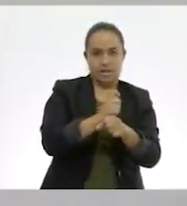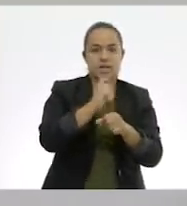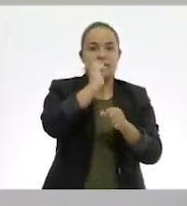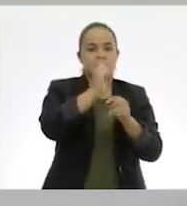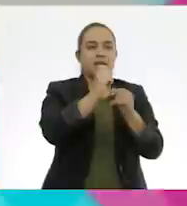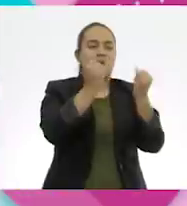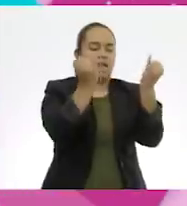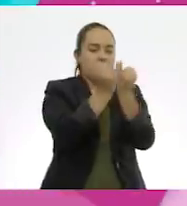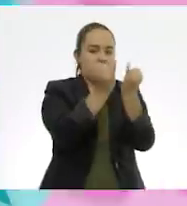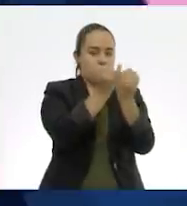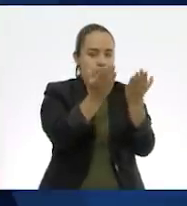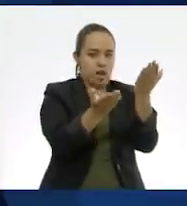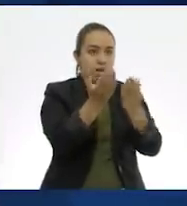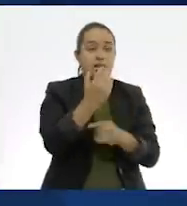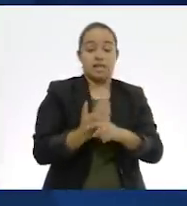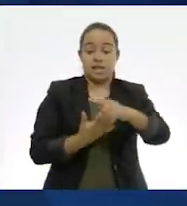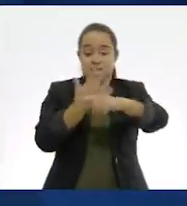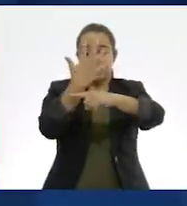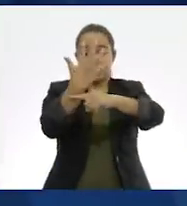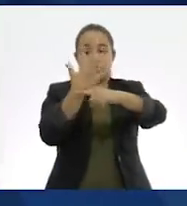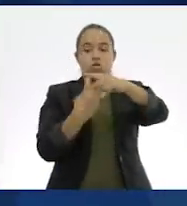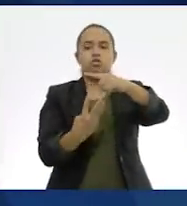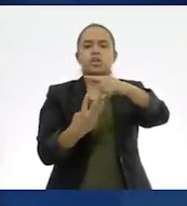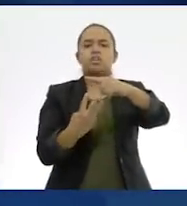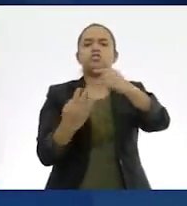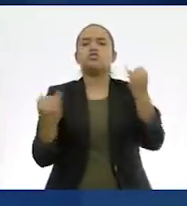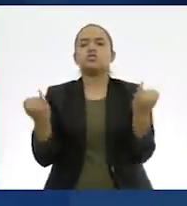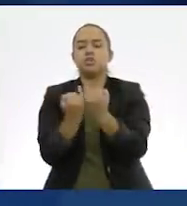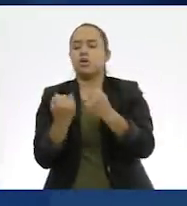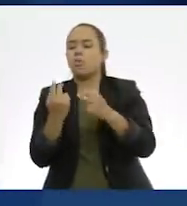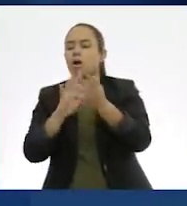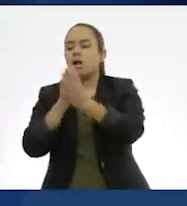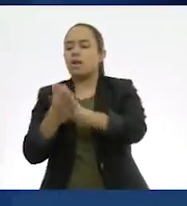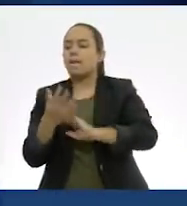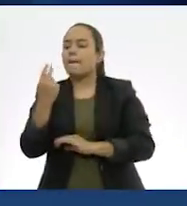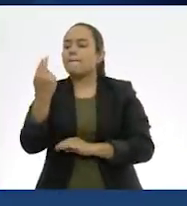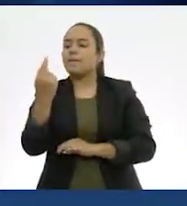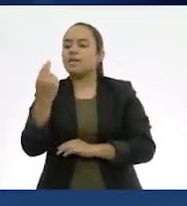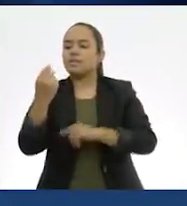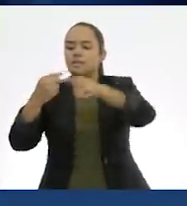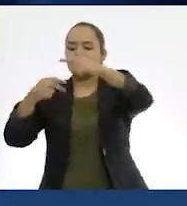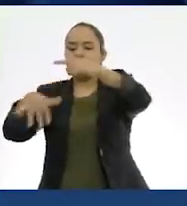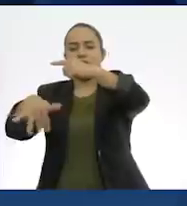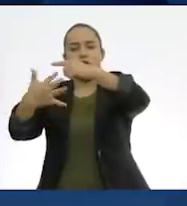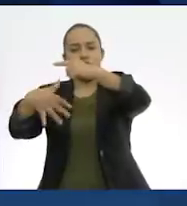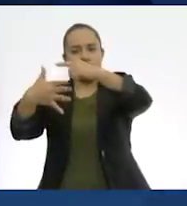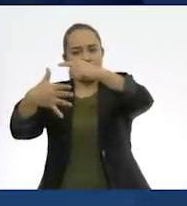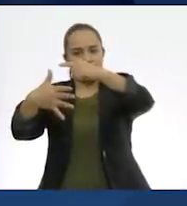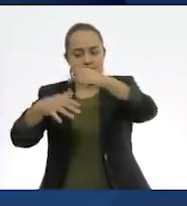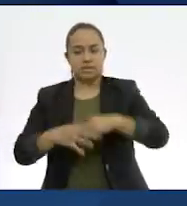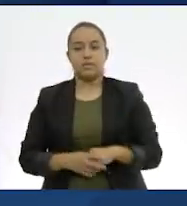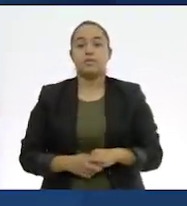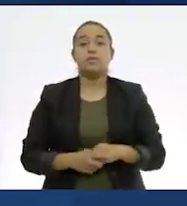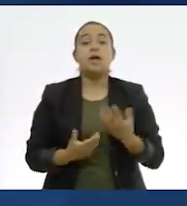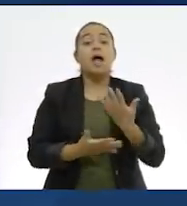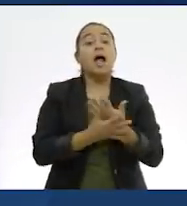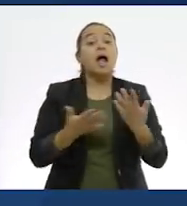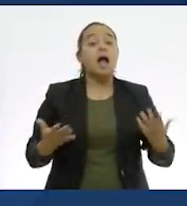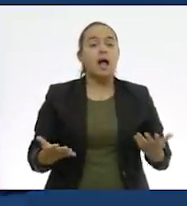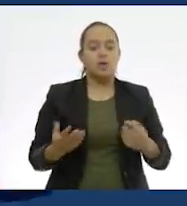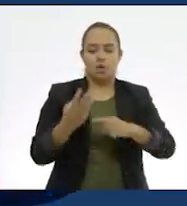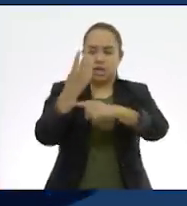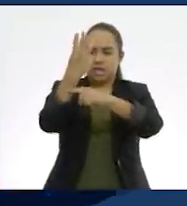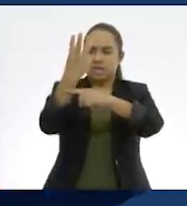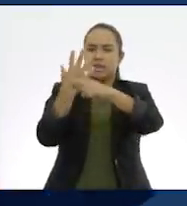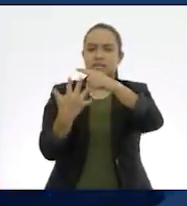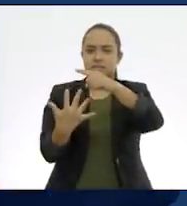Equivalente. Cinco tercios es equivalente a veinticinco quinceavos. Ajá. Saquemos ahora la fracción equivalente de